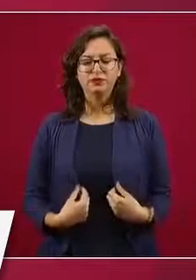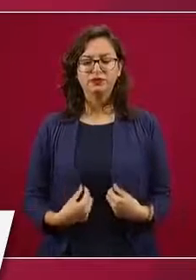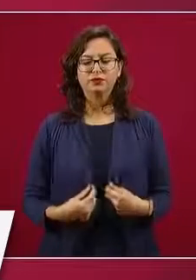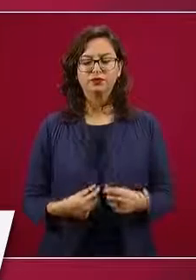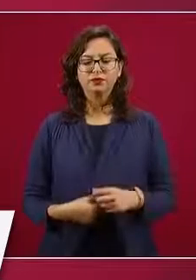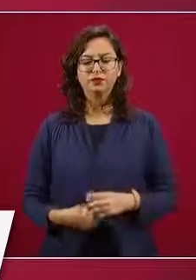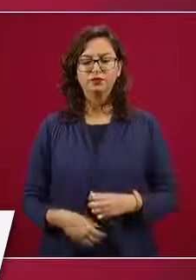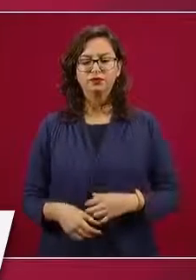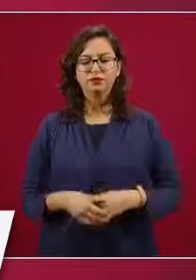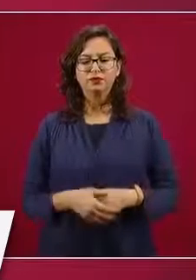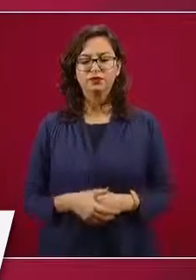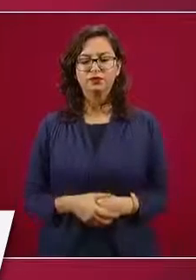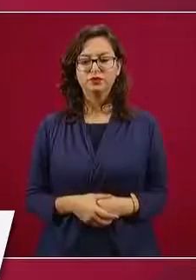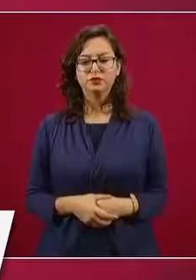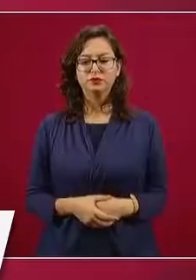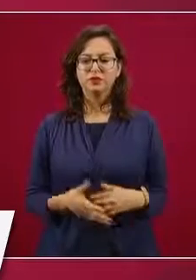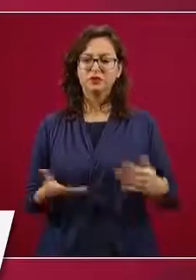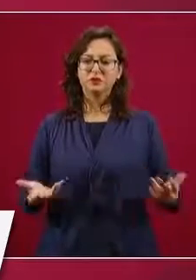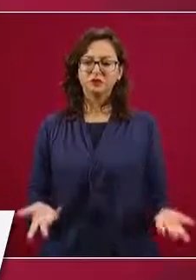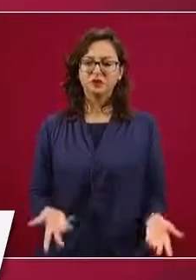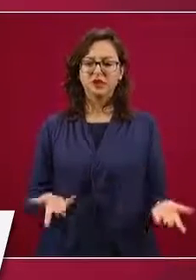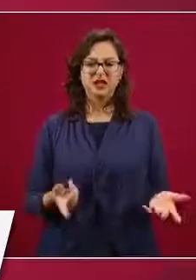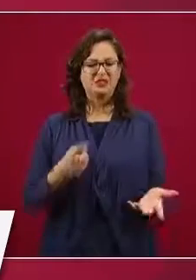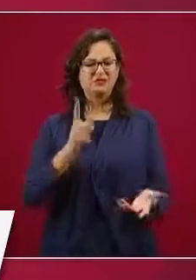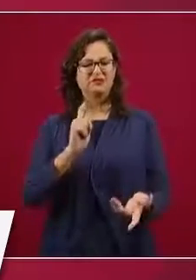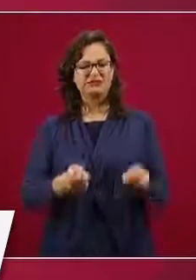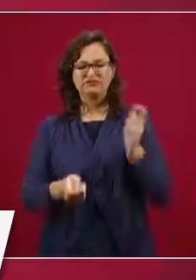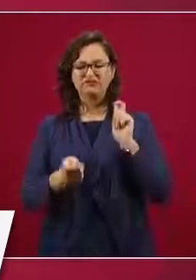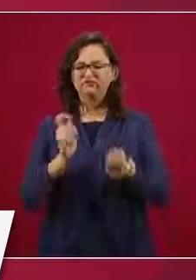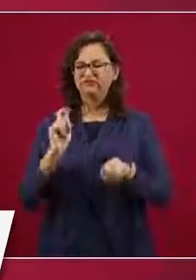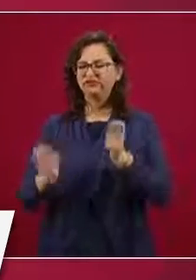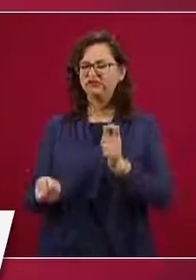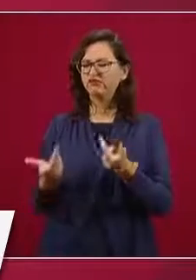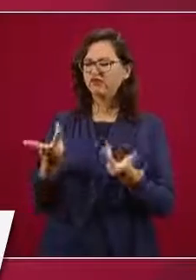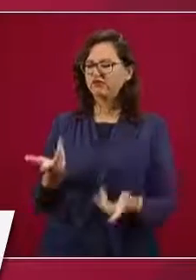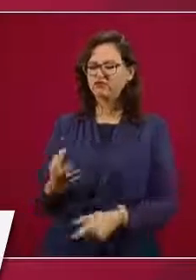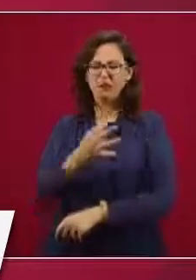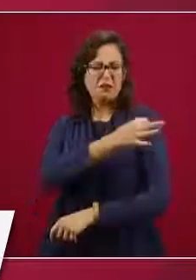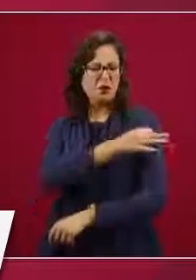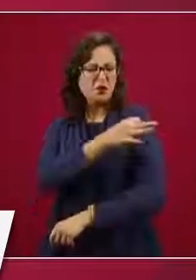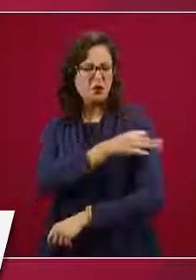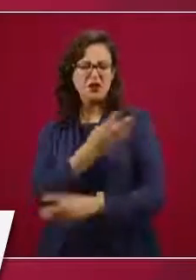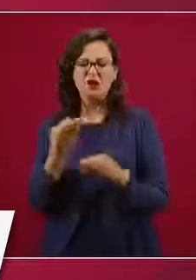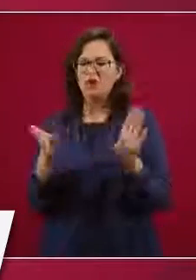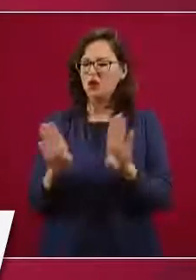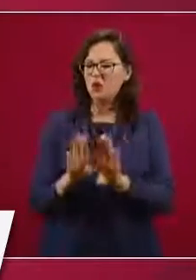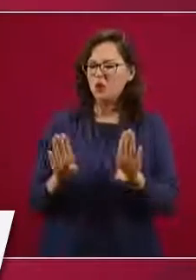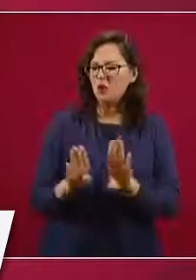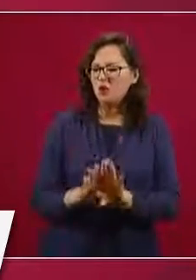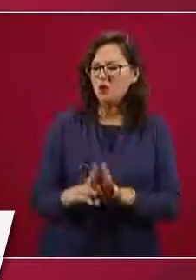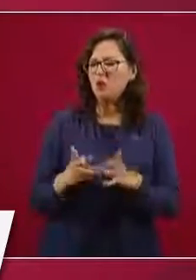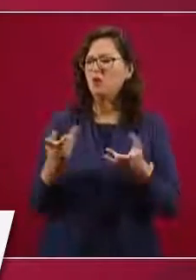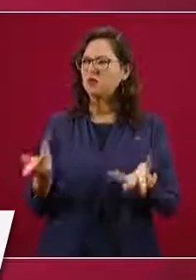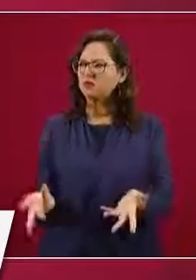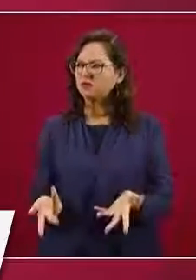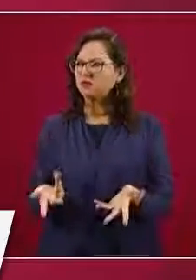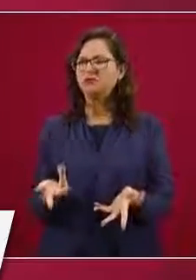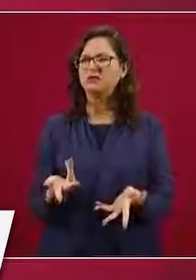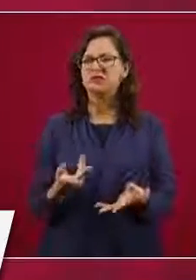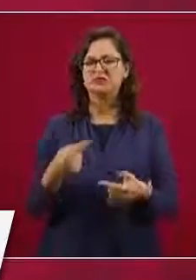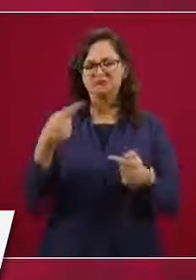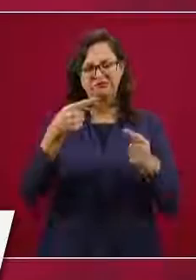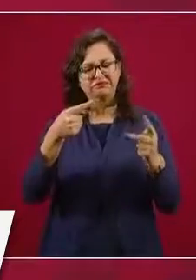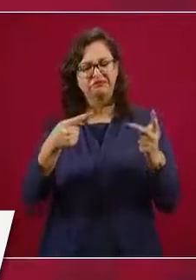Los formenores, los detalles sobre cómo se va a tener esta vacuna